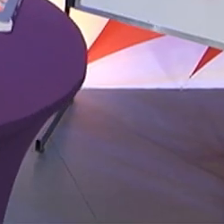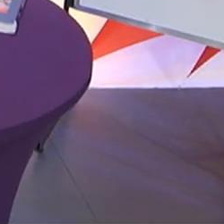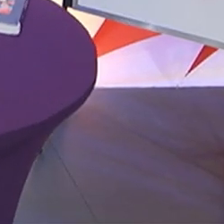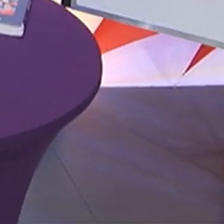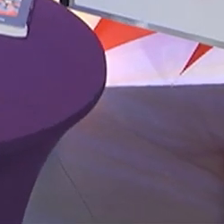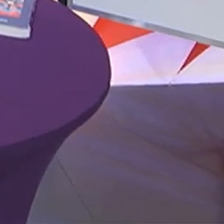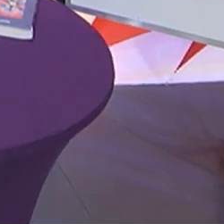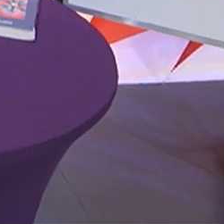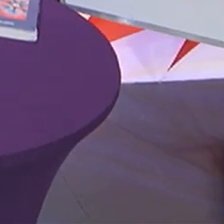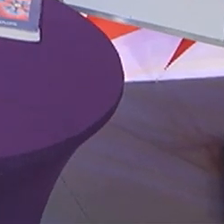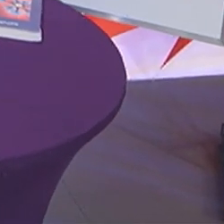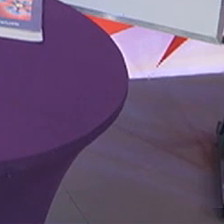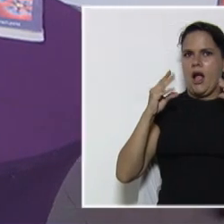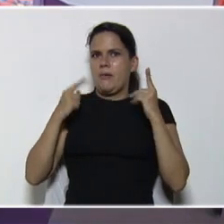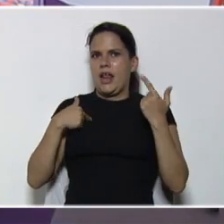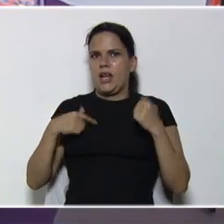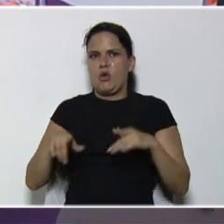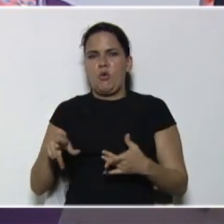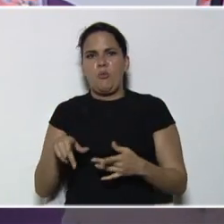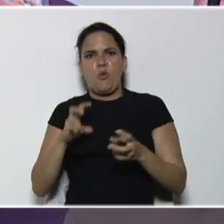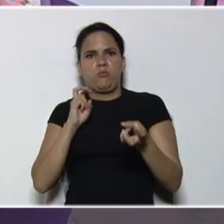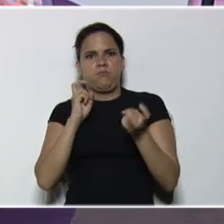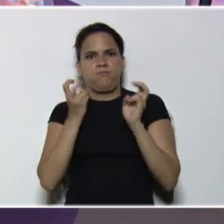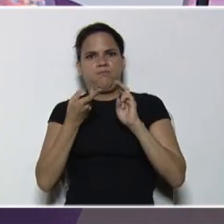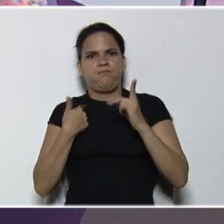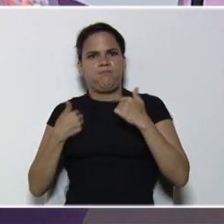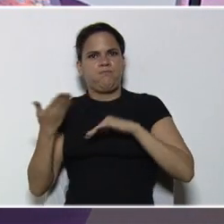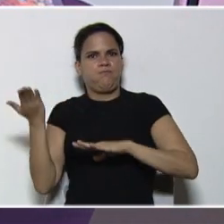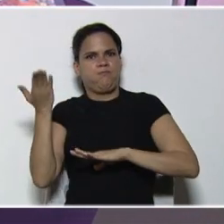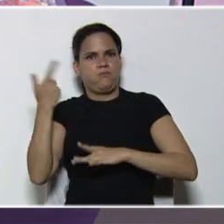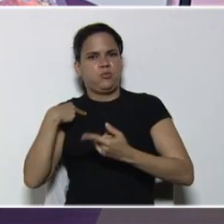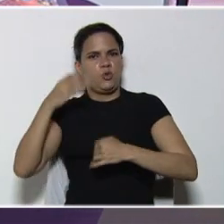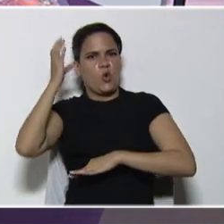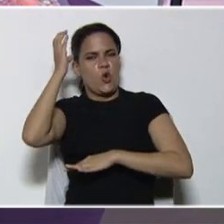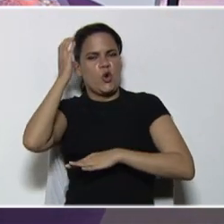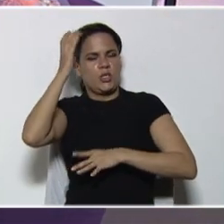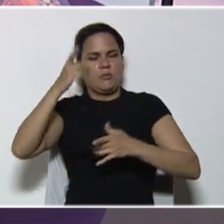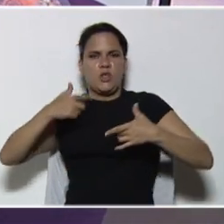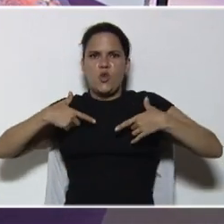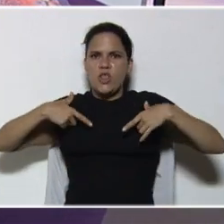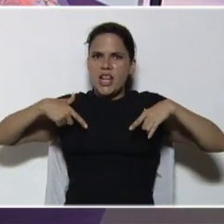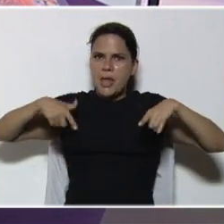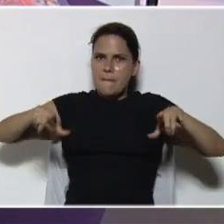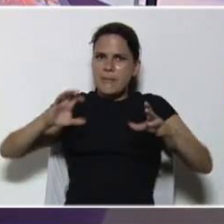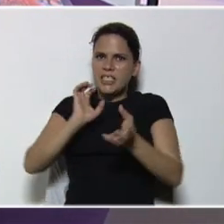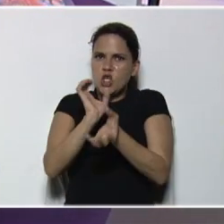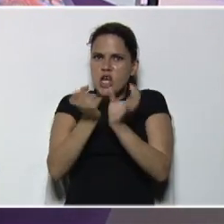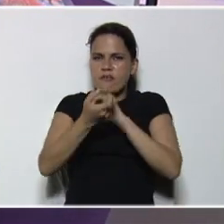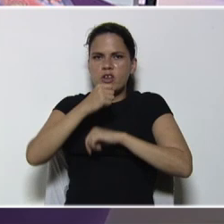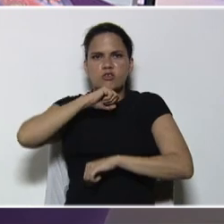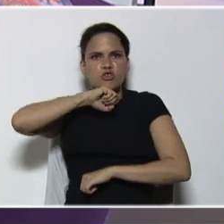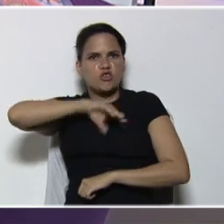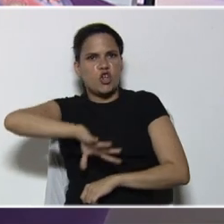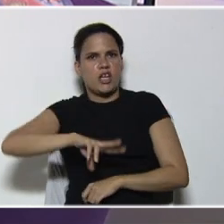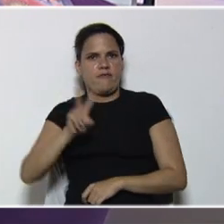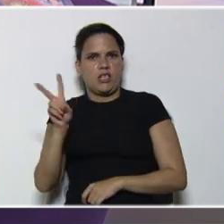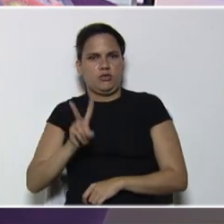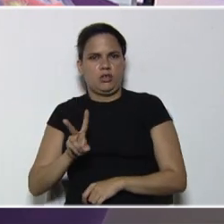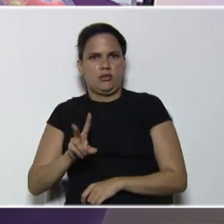Vamos a hablar, como tema indispensable, el conocimiento, del espacio geográfico, e historia de Venezuela,